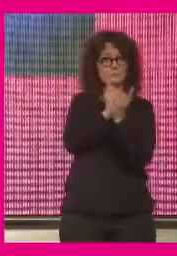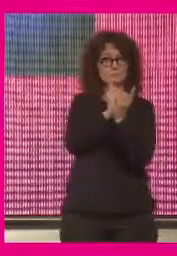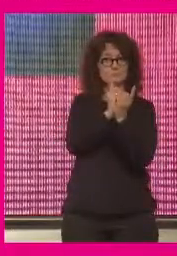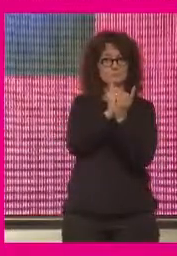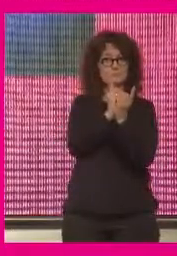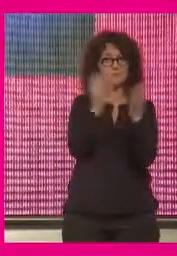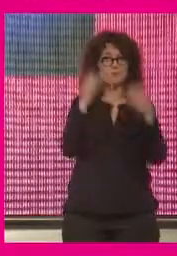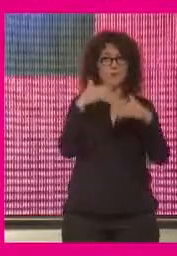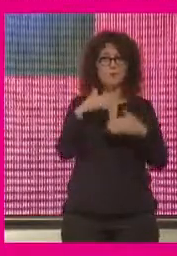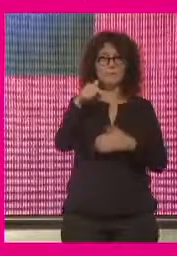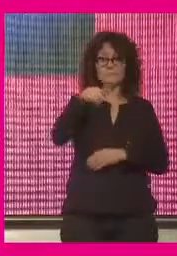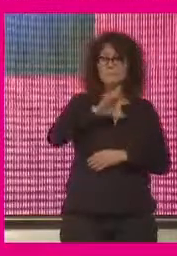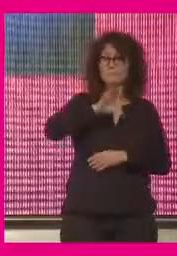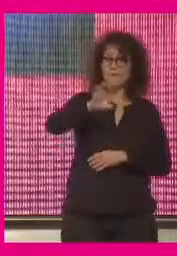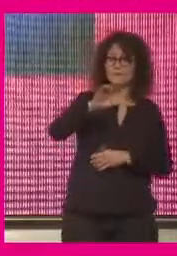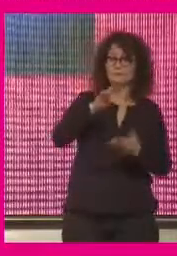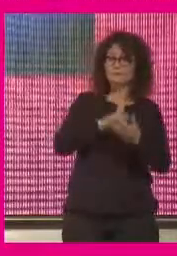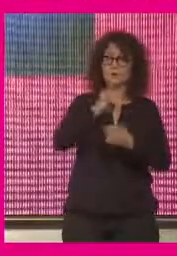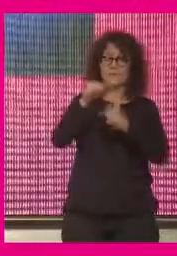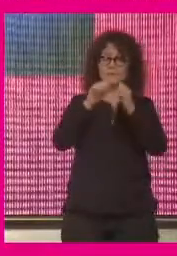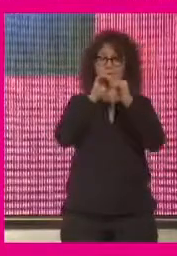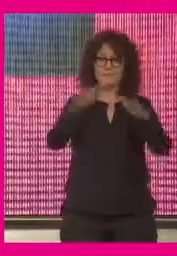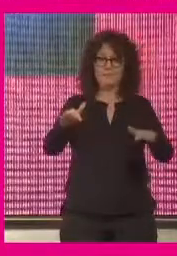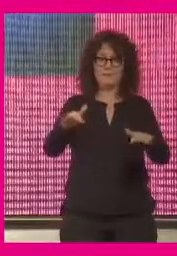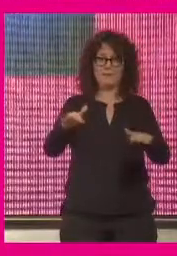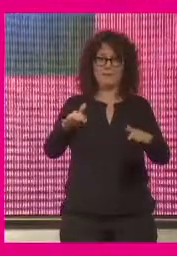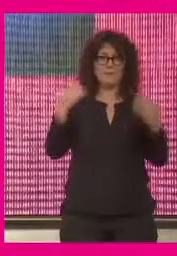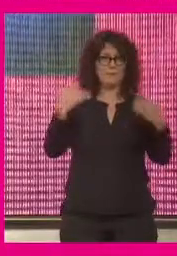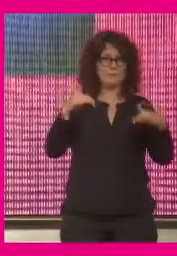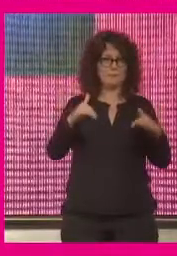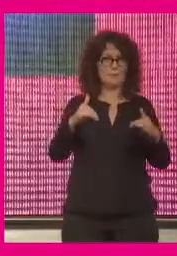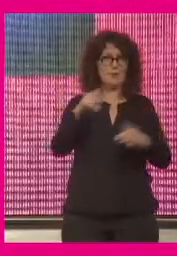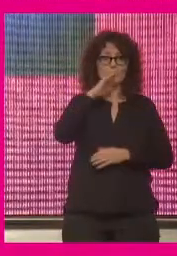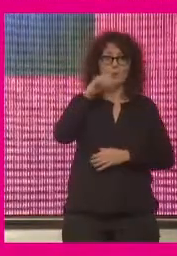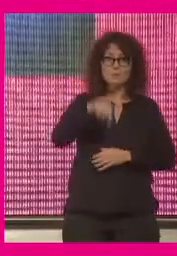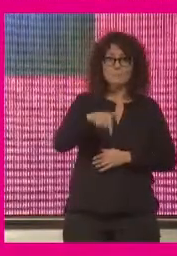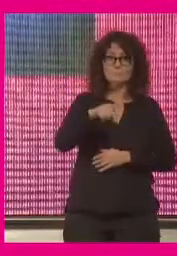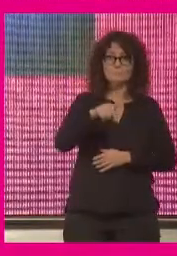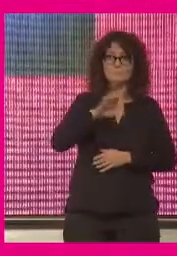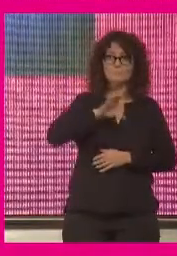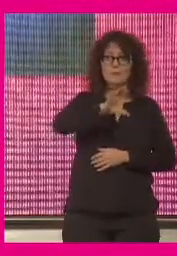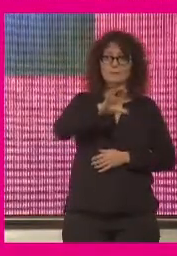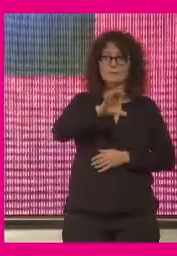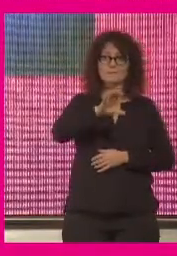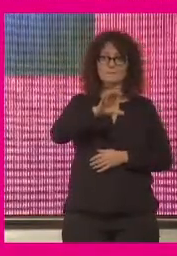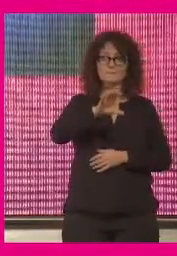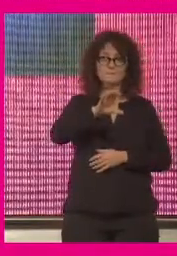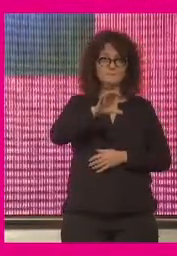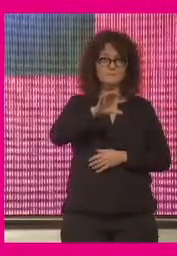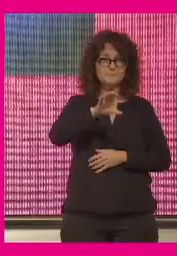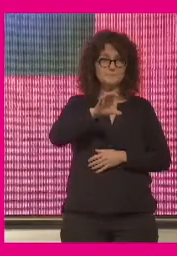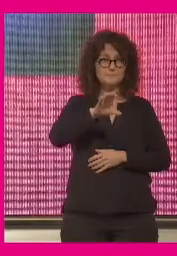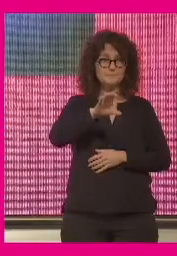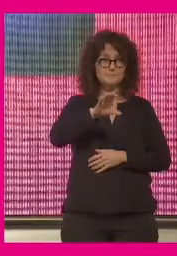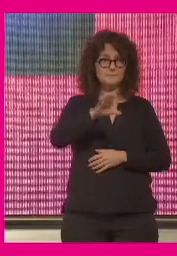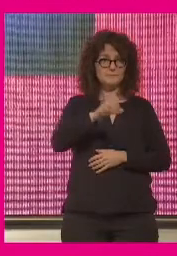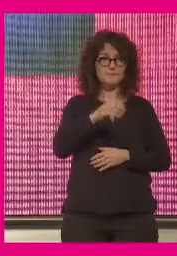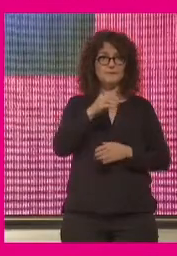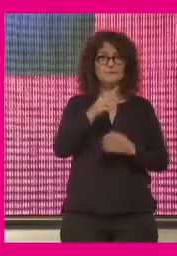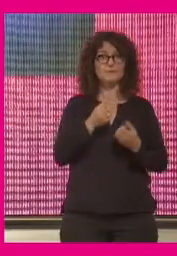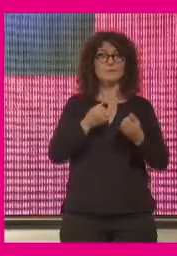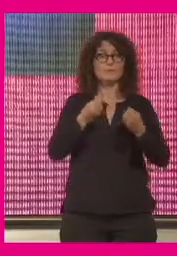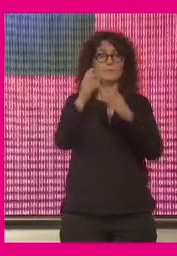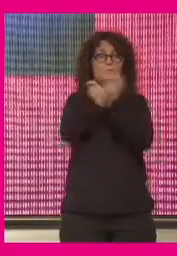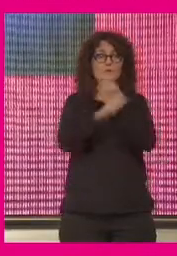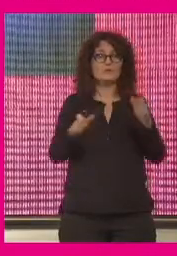quizá hemos sufrido como nunca la pandemia en otros países porque es un país que nos abrazamos un país donde hay tres generaciones de personas que viven en la